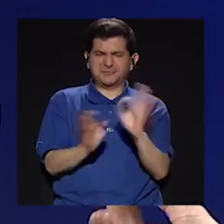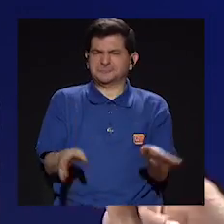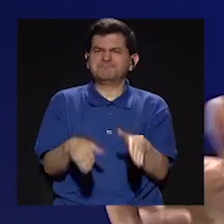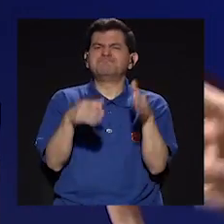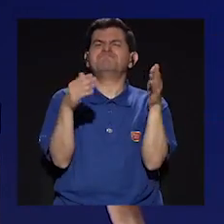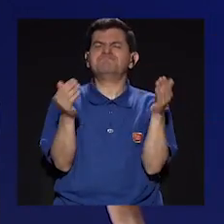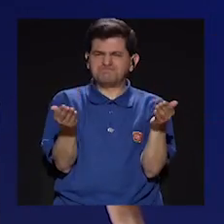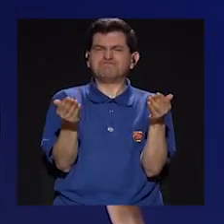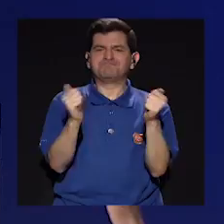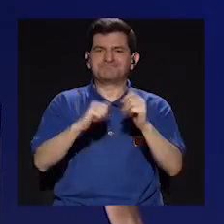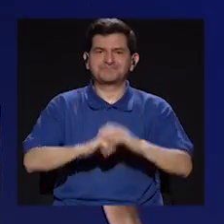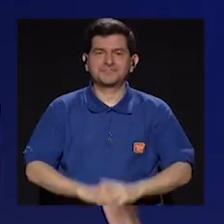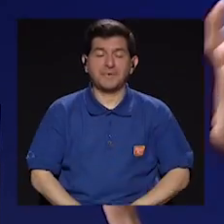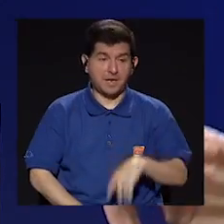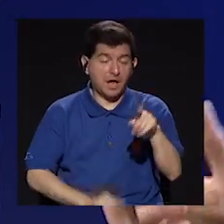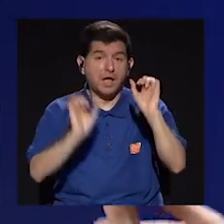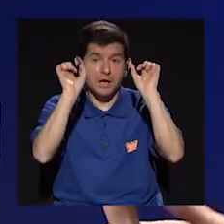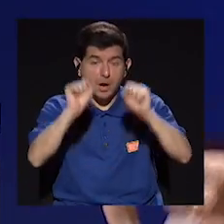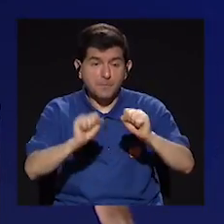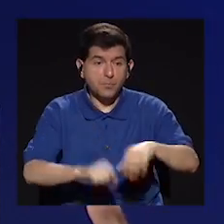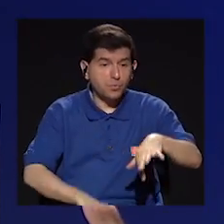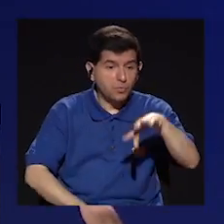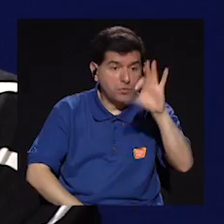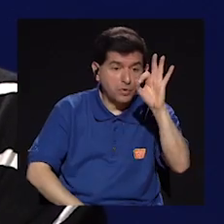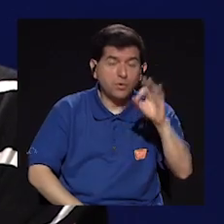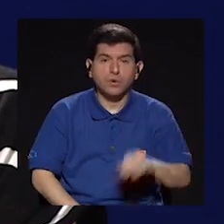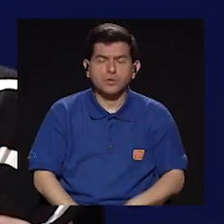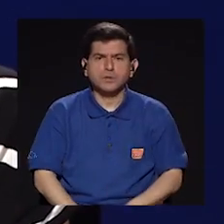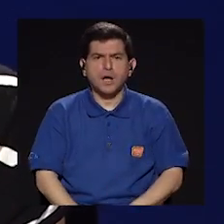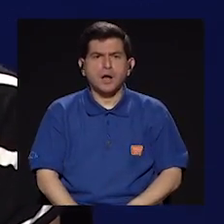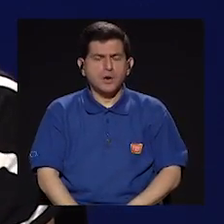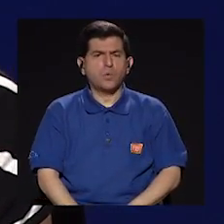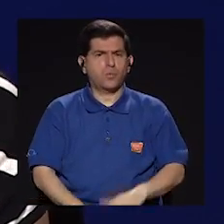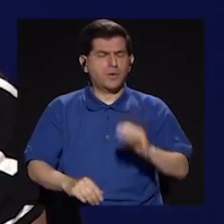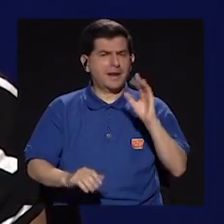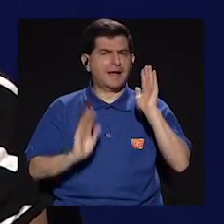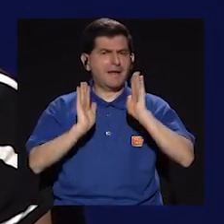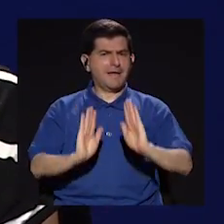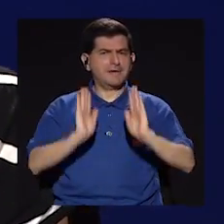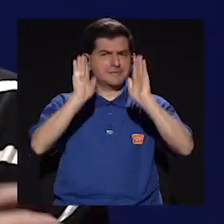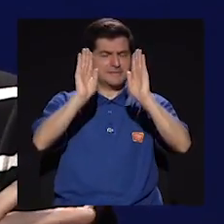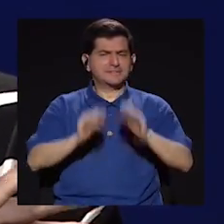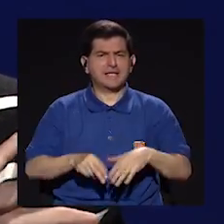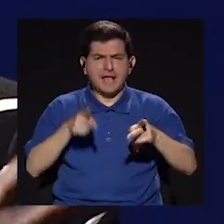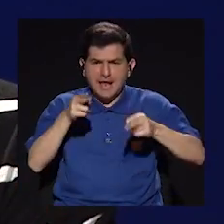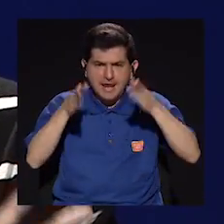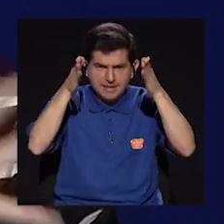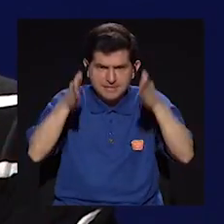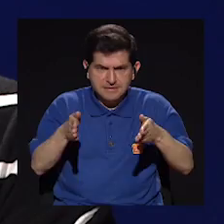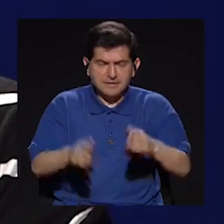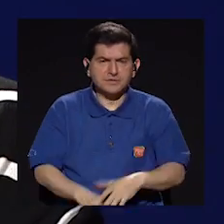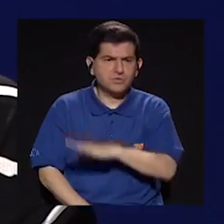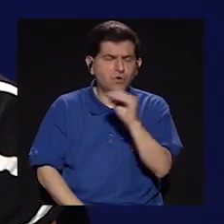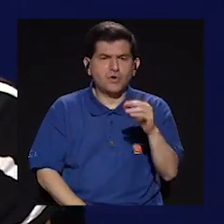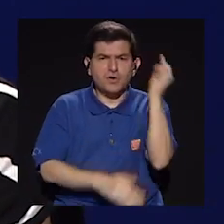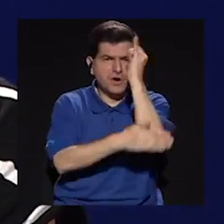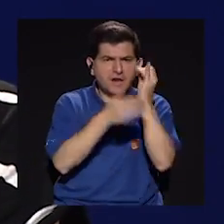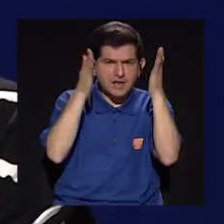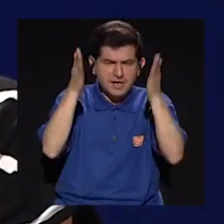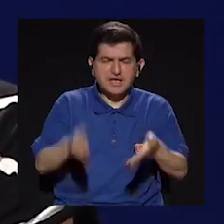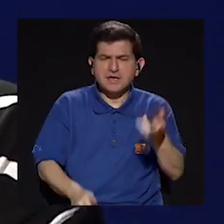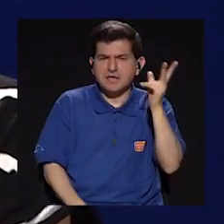funciona y logró conseguirme una super mega editora, un super mega como